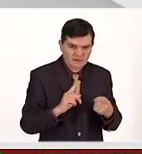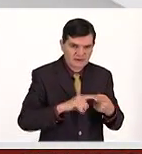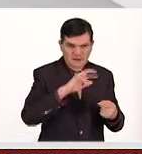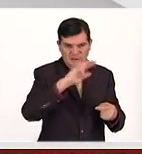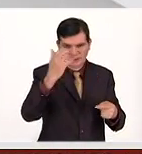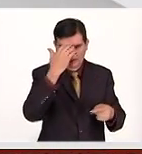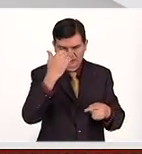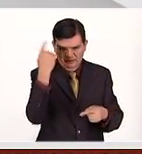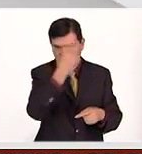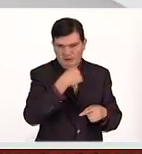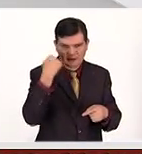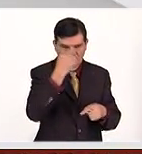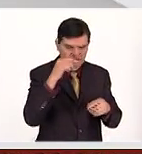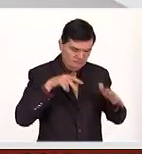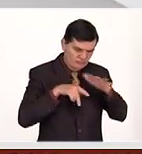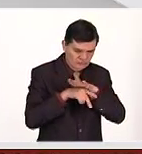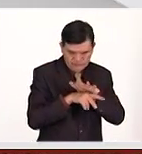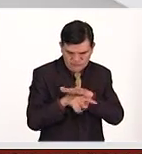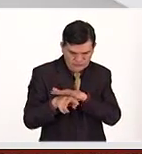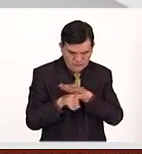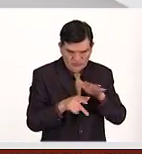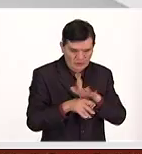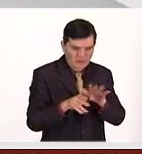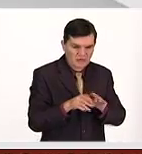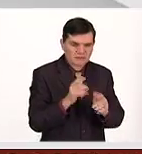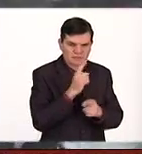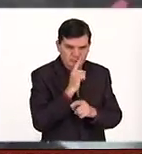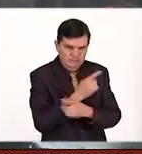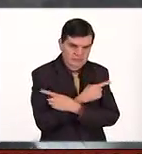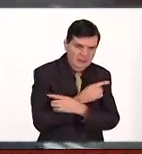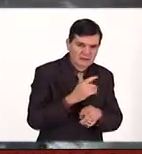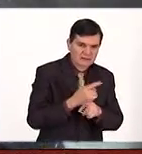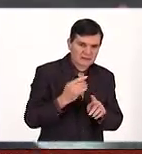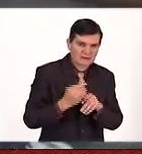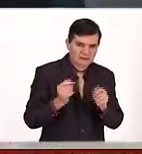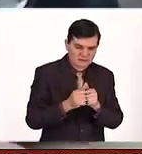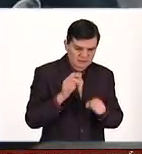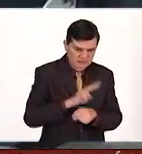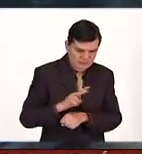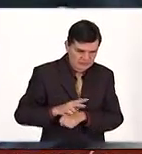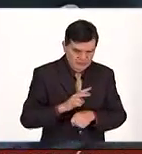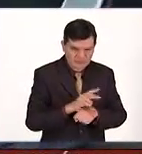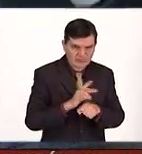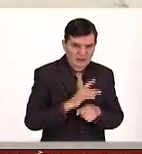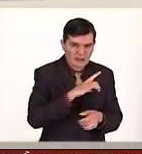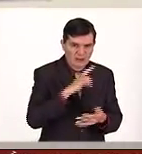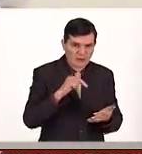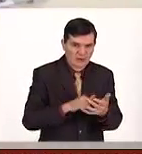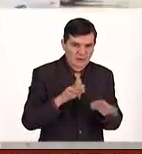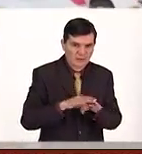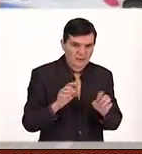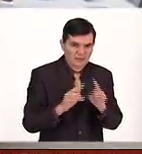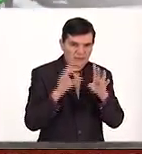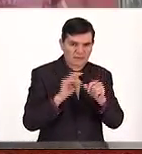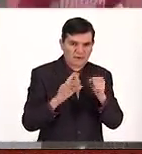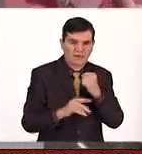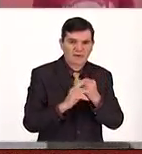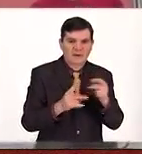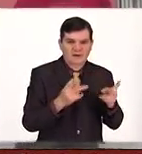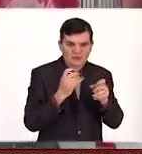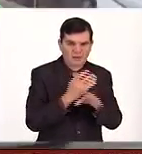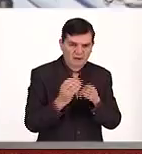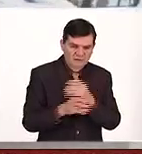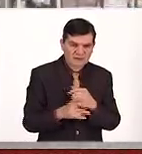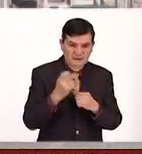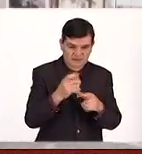reconocimiento facial aéreo de una manera discreta y monitoreo de áreas donde exista un índice de ocurrencia delictiva.